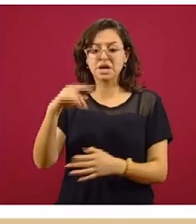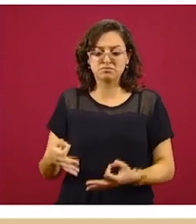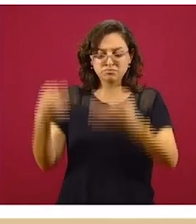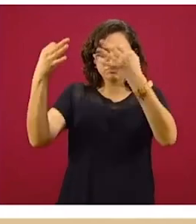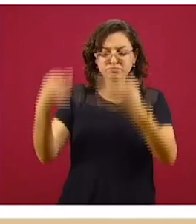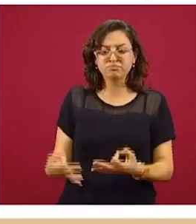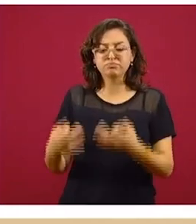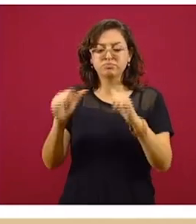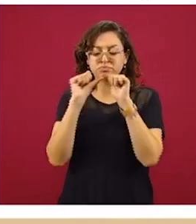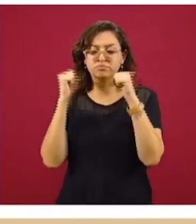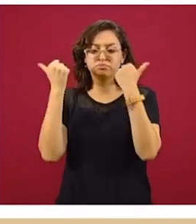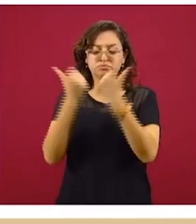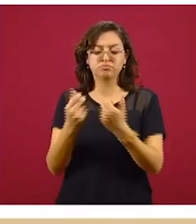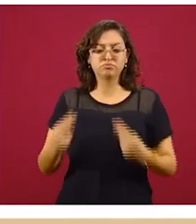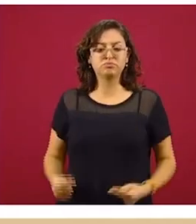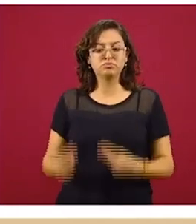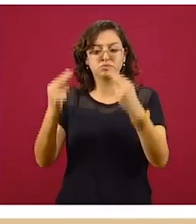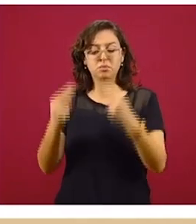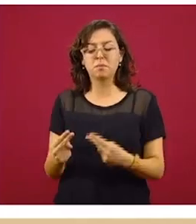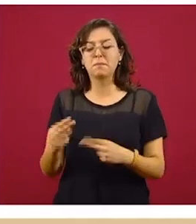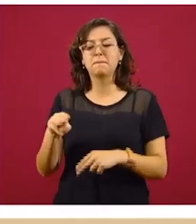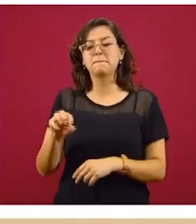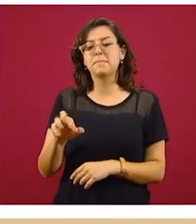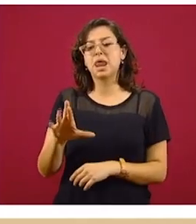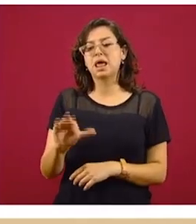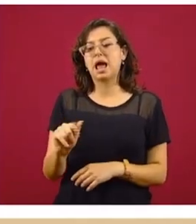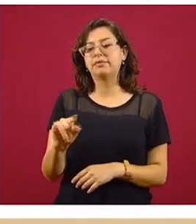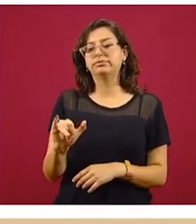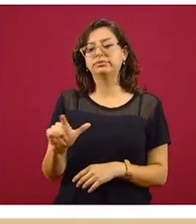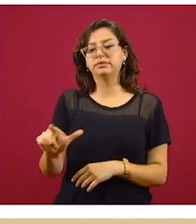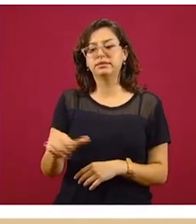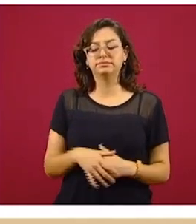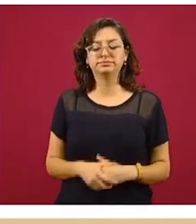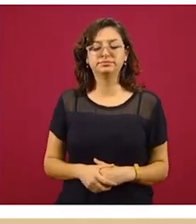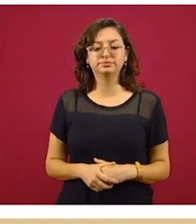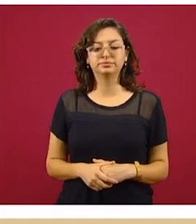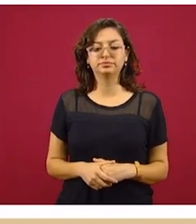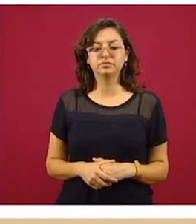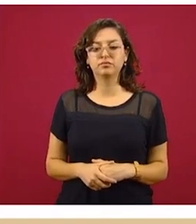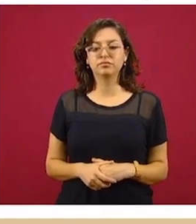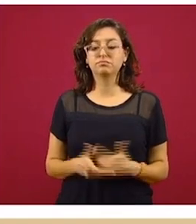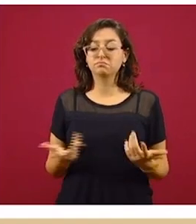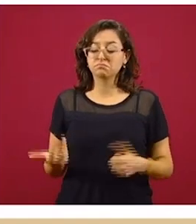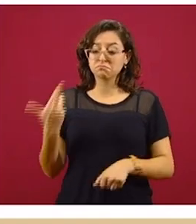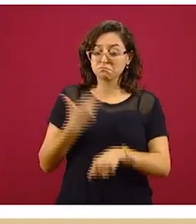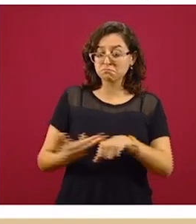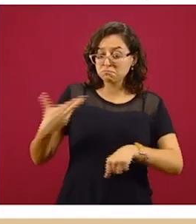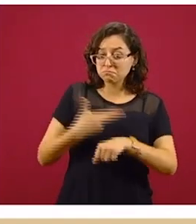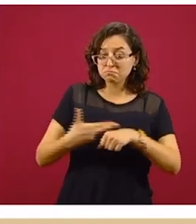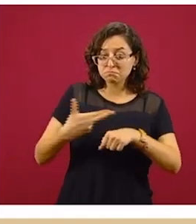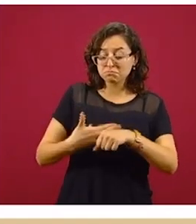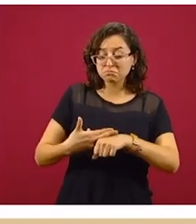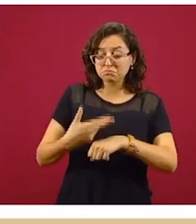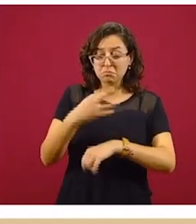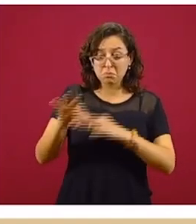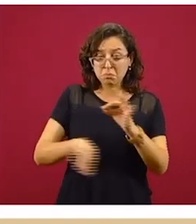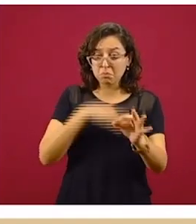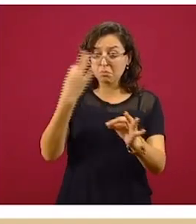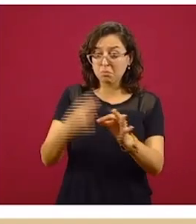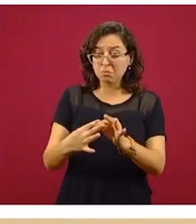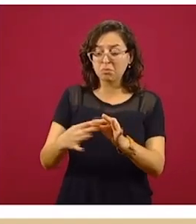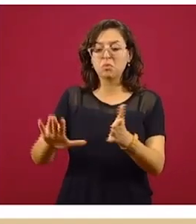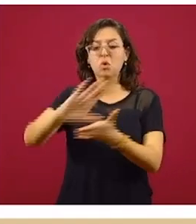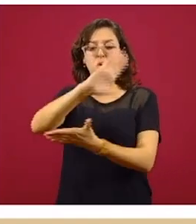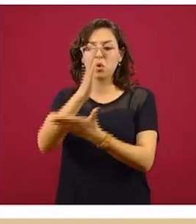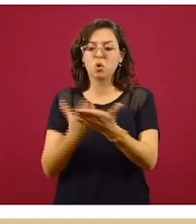requisitos para poder constituir este tipo de sociedad mercantil. Al concluir el trámite de constitución de la sociedad